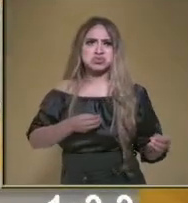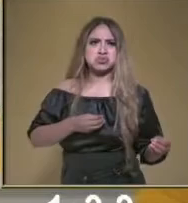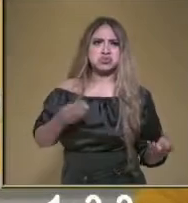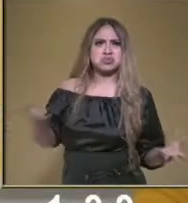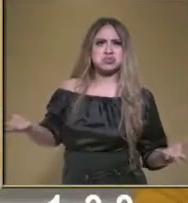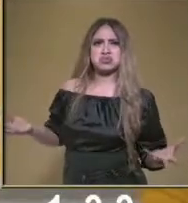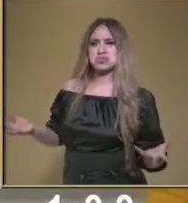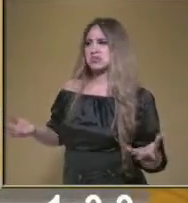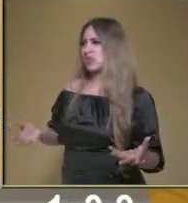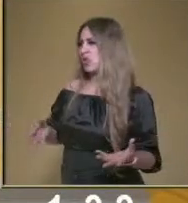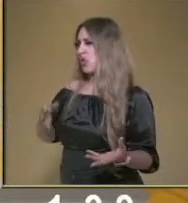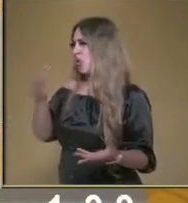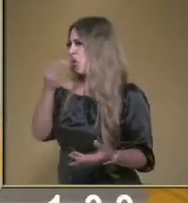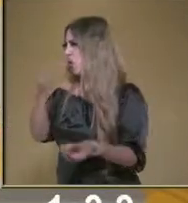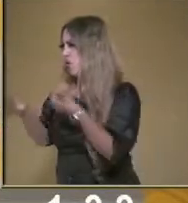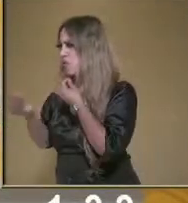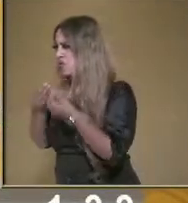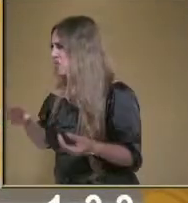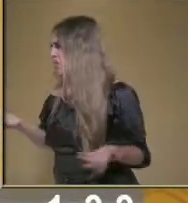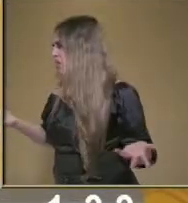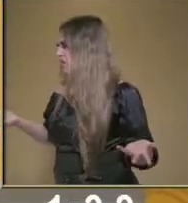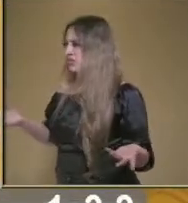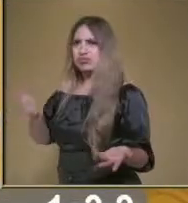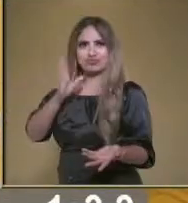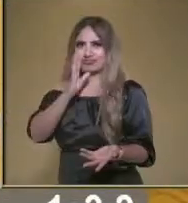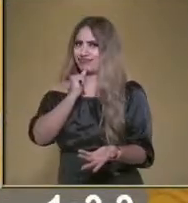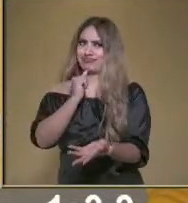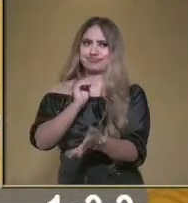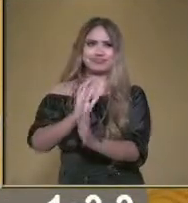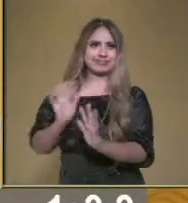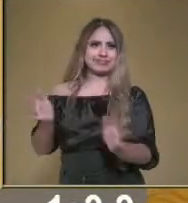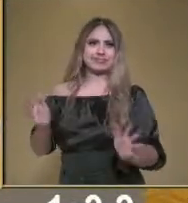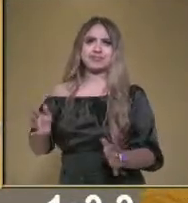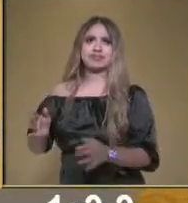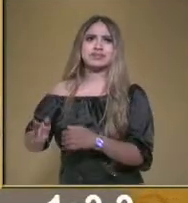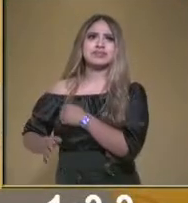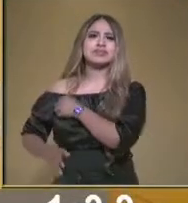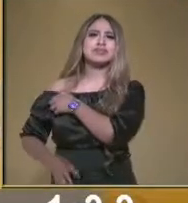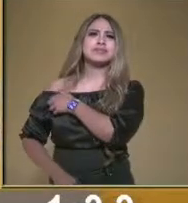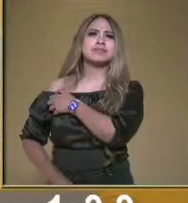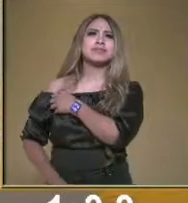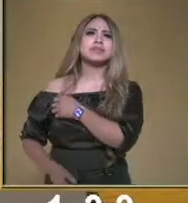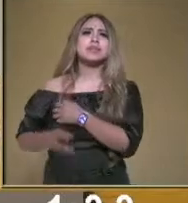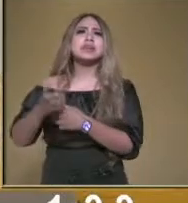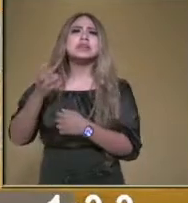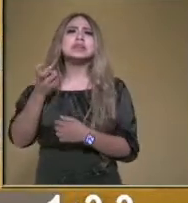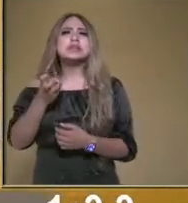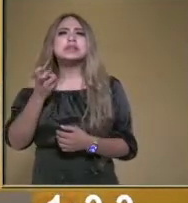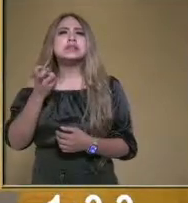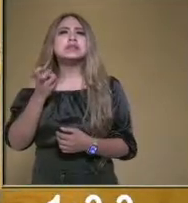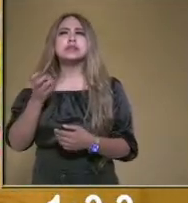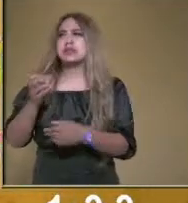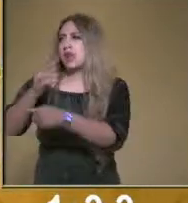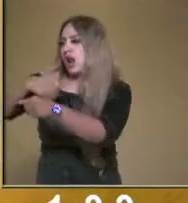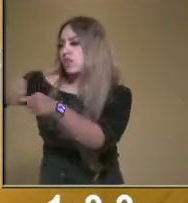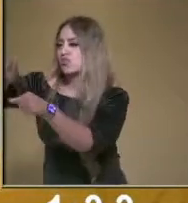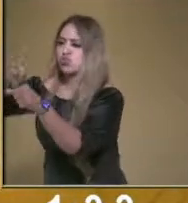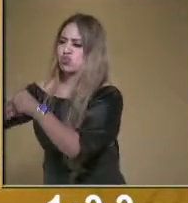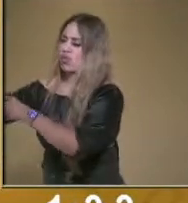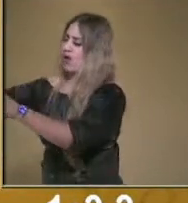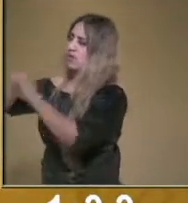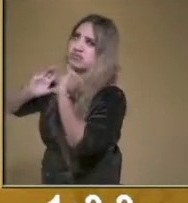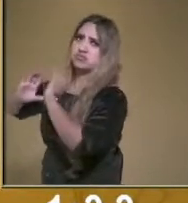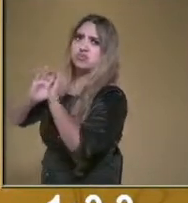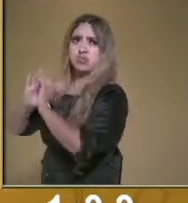de comida. Esto no puede seguir así. Afecta a nuestro medio ambiente. No, no, no. Tenemos